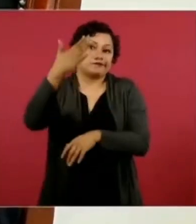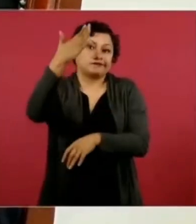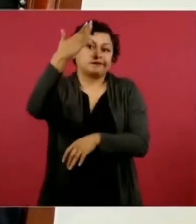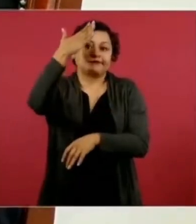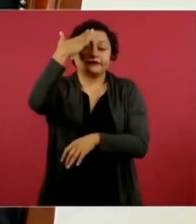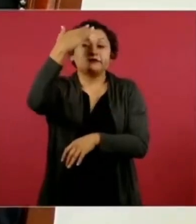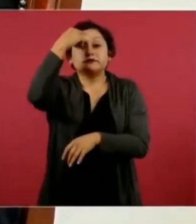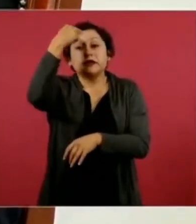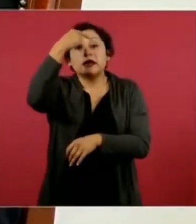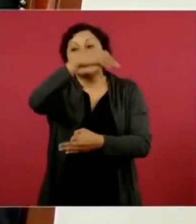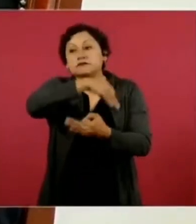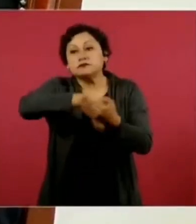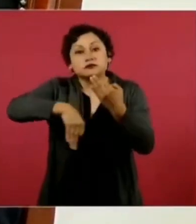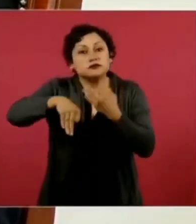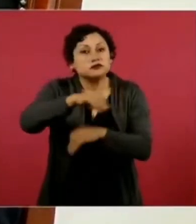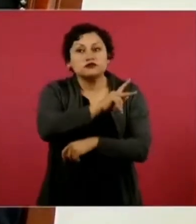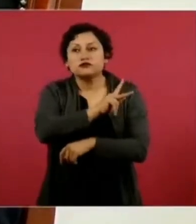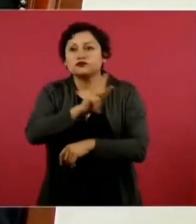gobiernos.